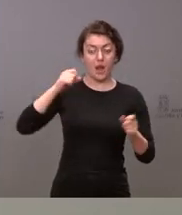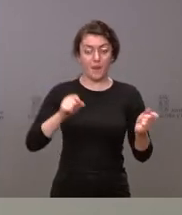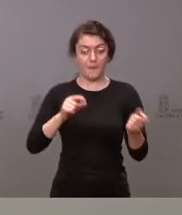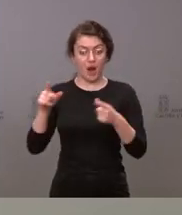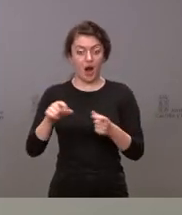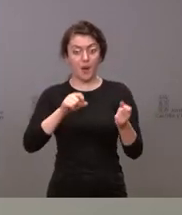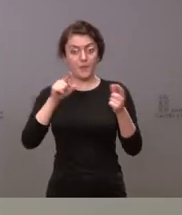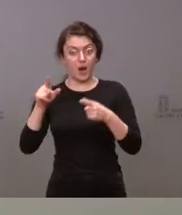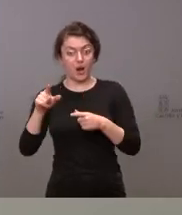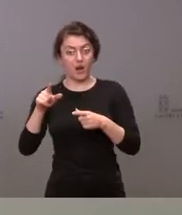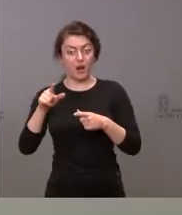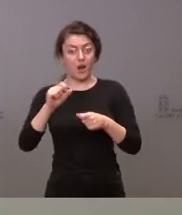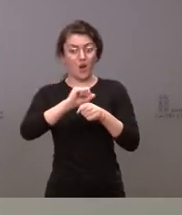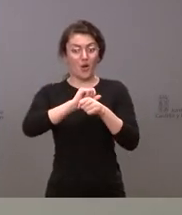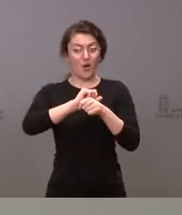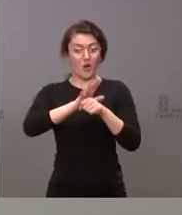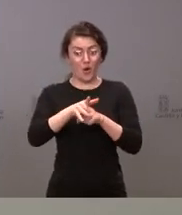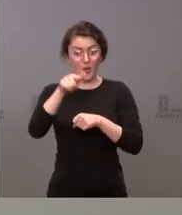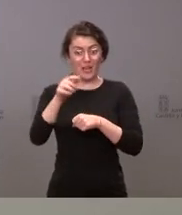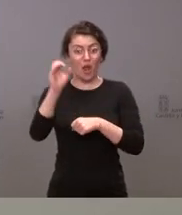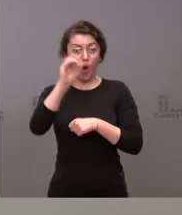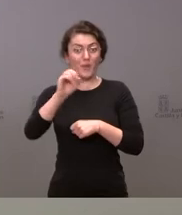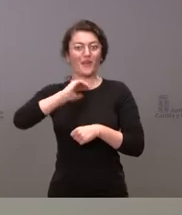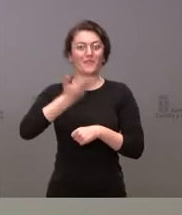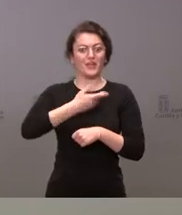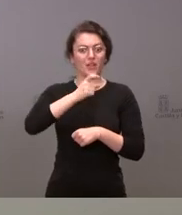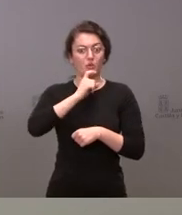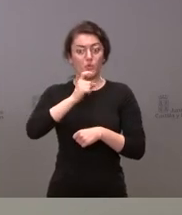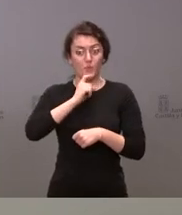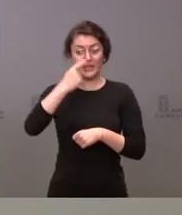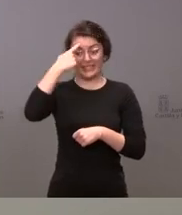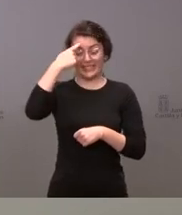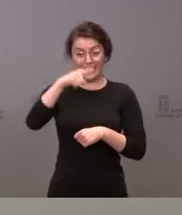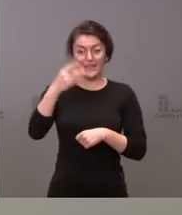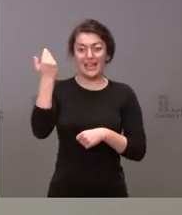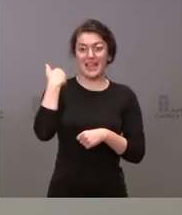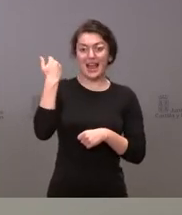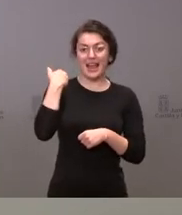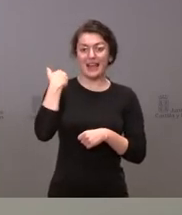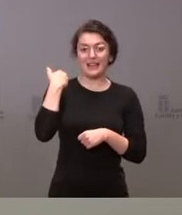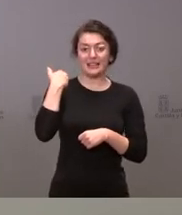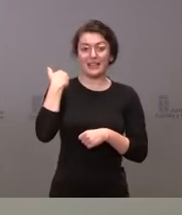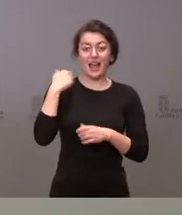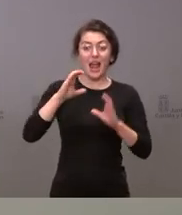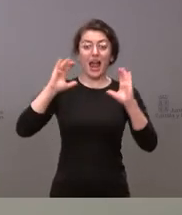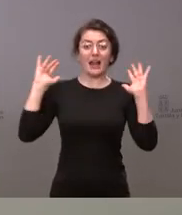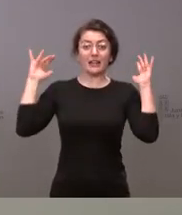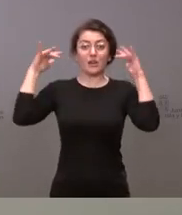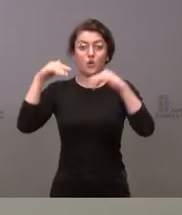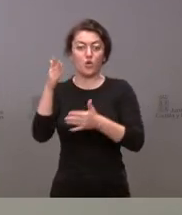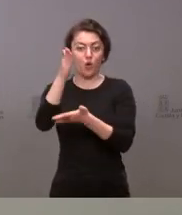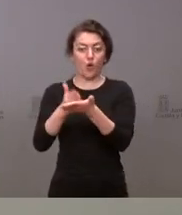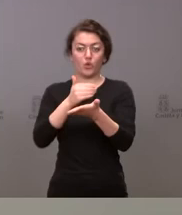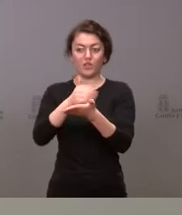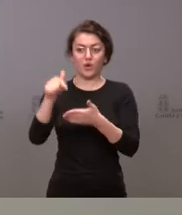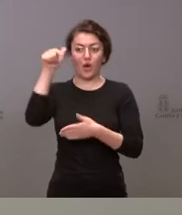saben ustedes que ya es de aplicación algunas medidas acordadas en la reunión del Consejo Interterritorial y que